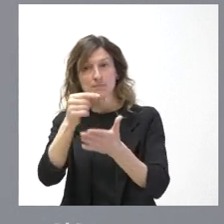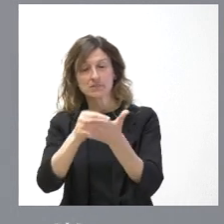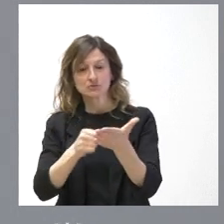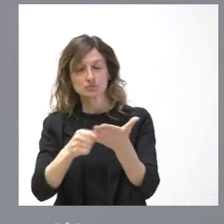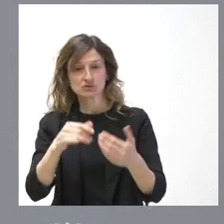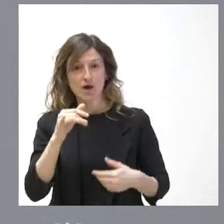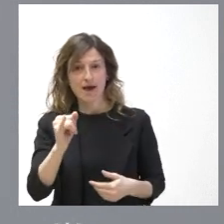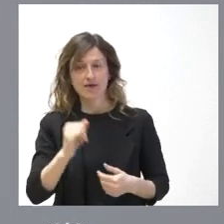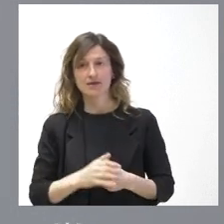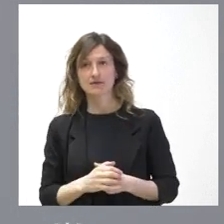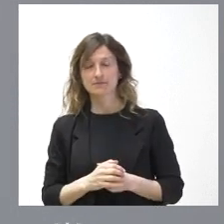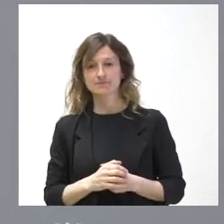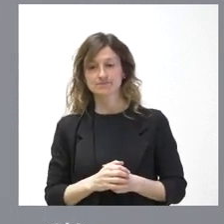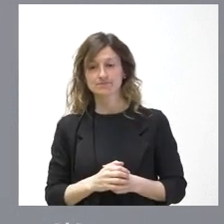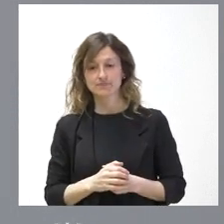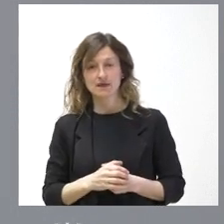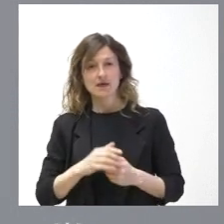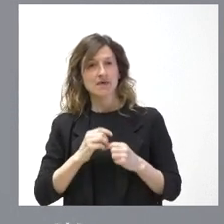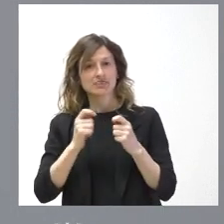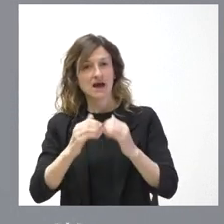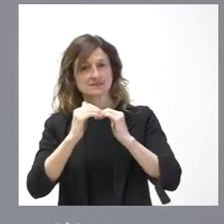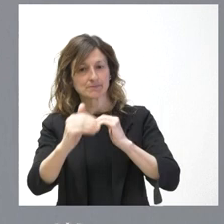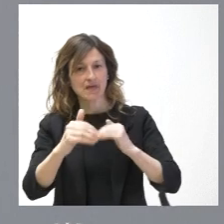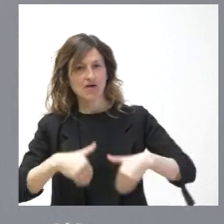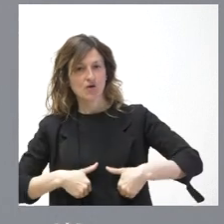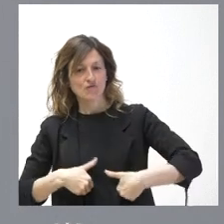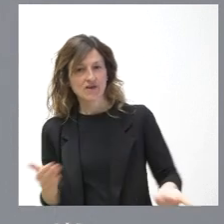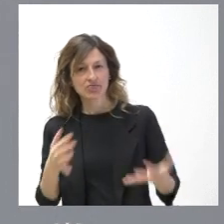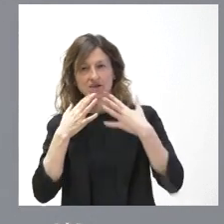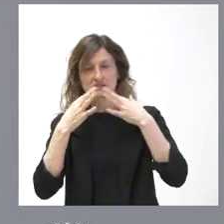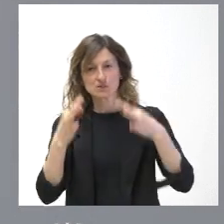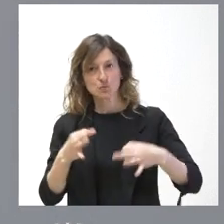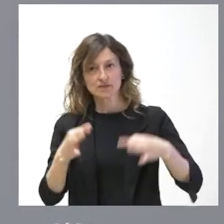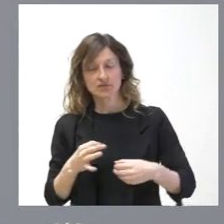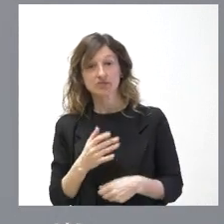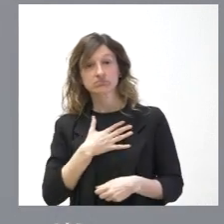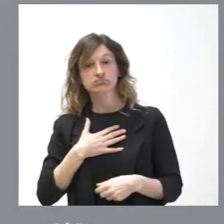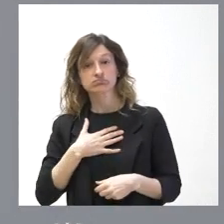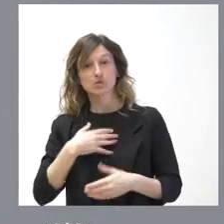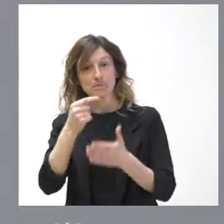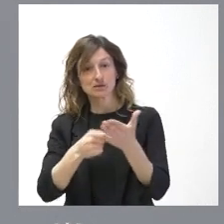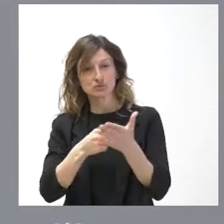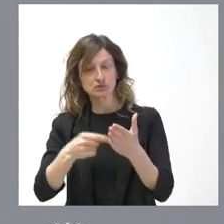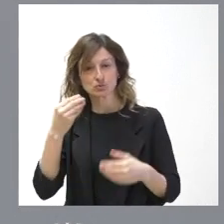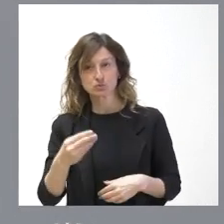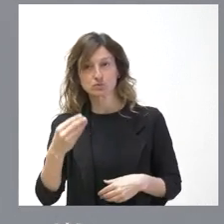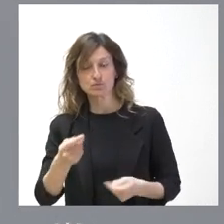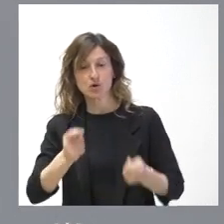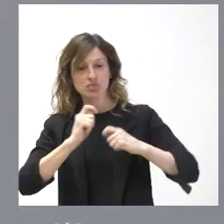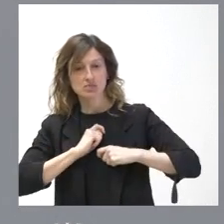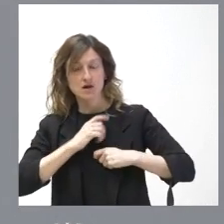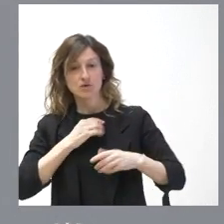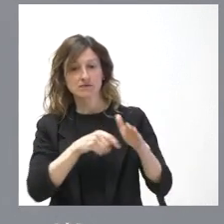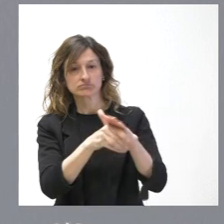y es un presupuesto que da estabilidad, que da confianza, da seguridad y creemos que es un buen presupuesto porque es un presupuesto que nos permite financiar